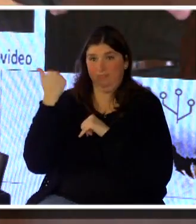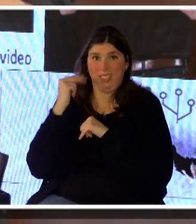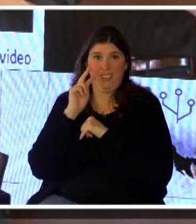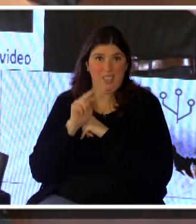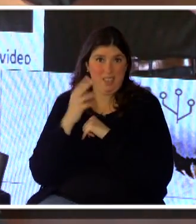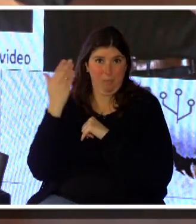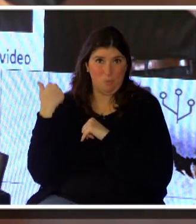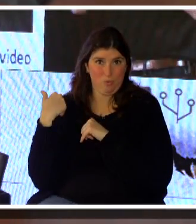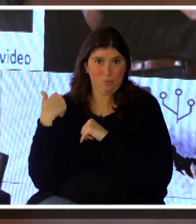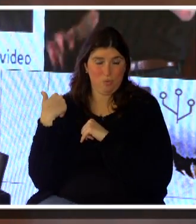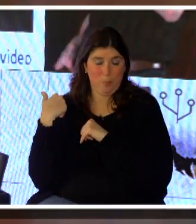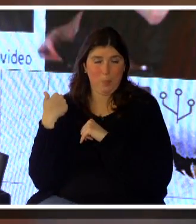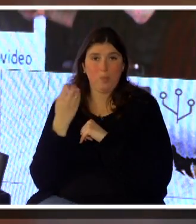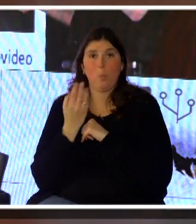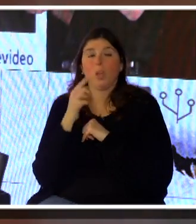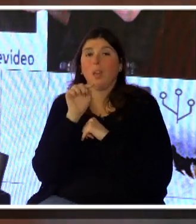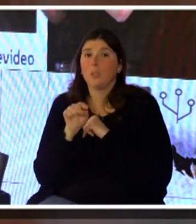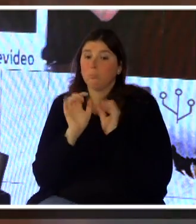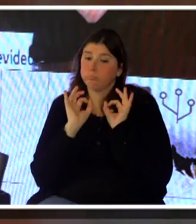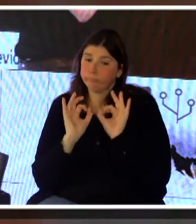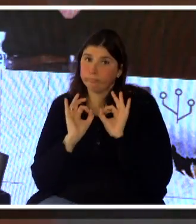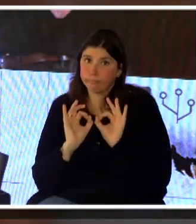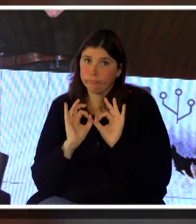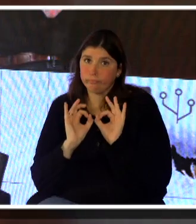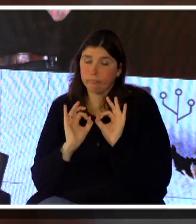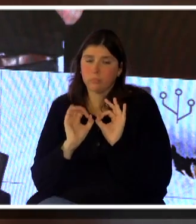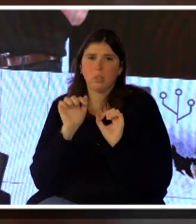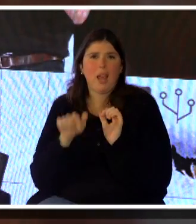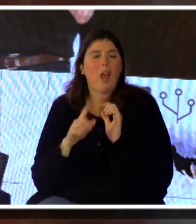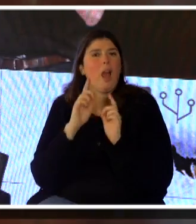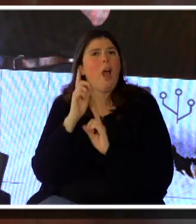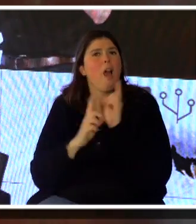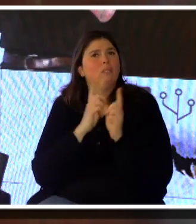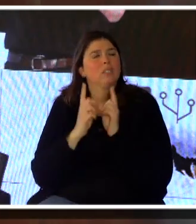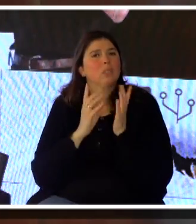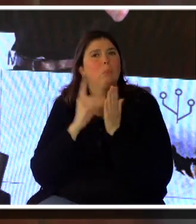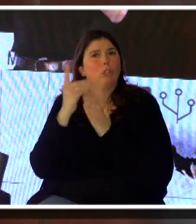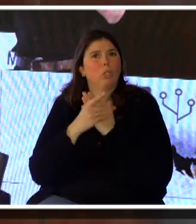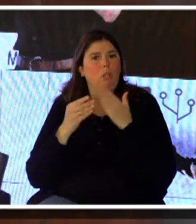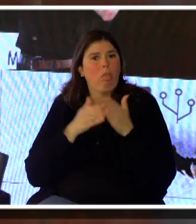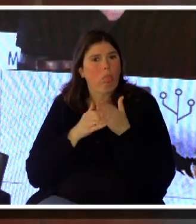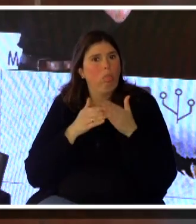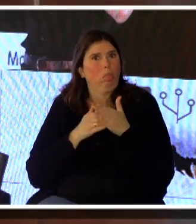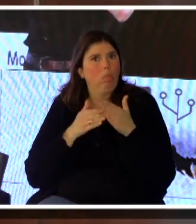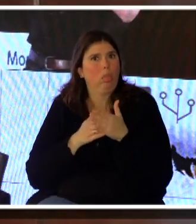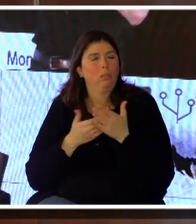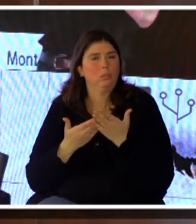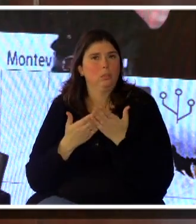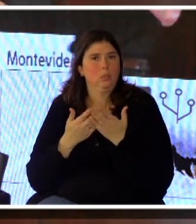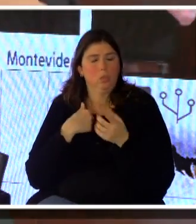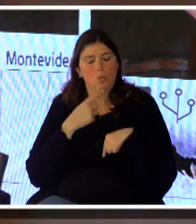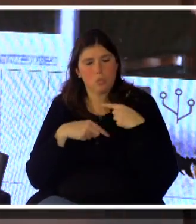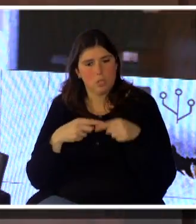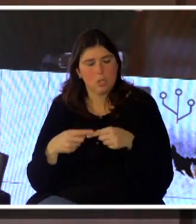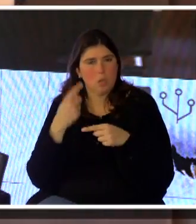sea viable, porque acá es donde quedan muchos proyectos trancados, porque mientras yo estoy en esa vuelta, ya siguen pasando